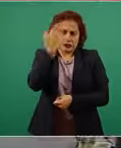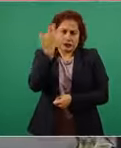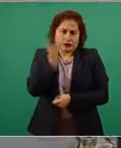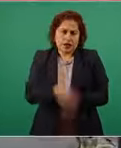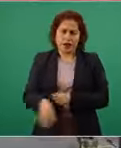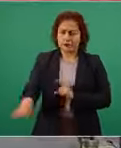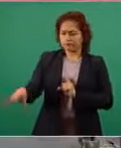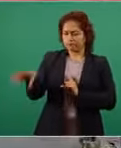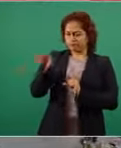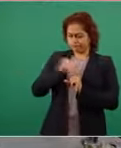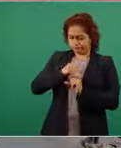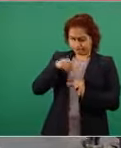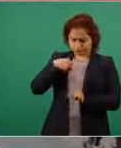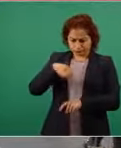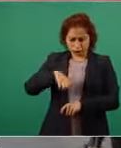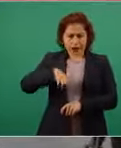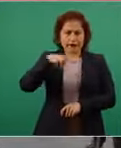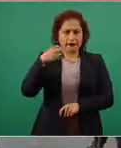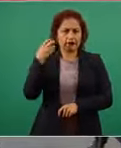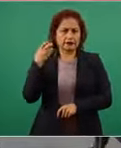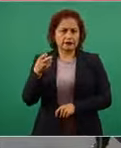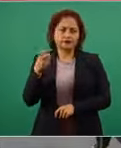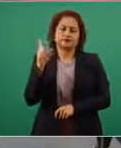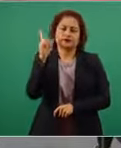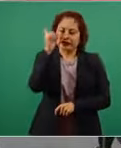indudablemente es muy difícil sobrepasarlo